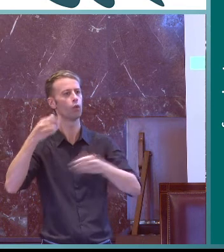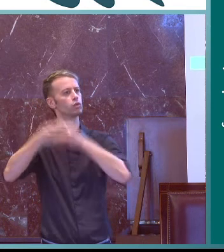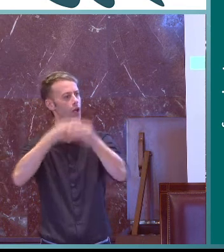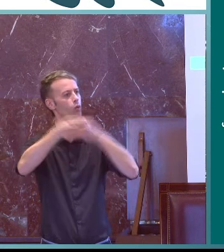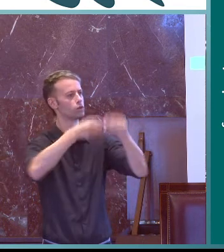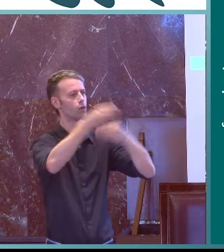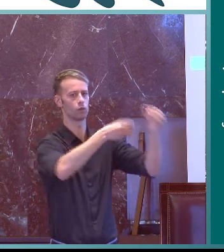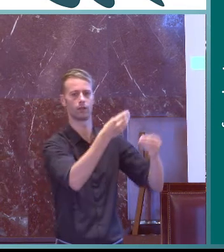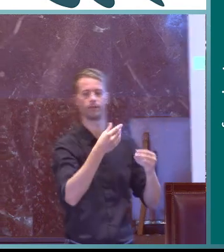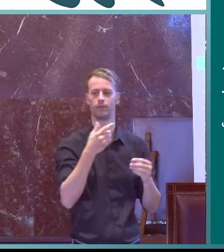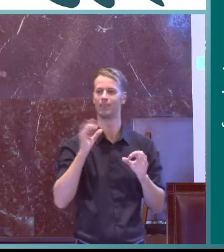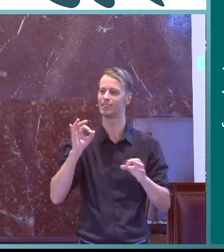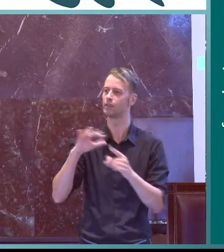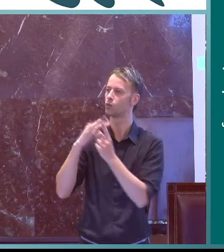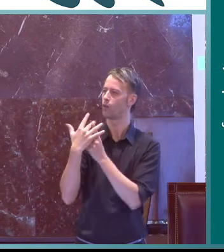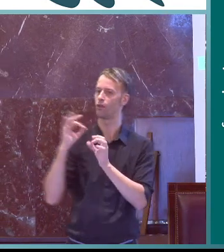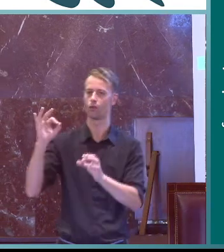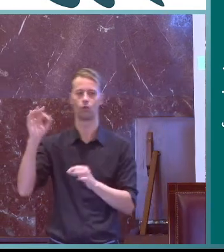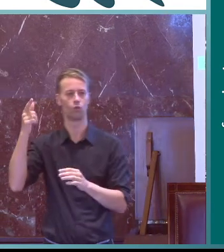se usan más estos términos